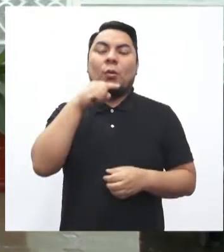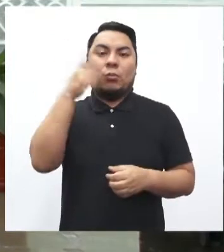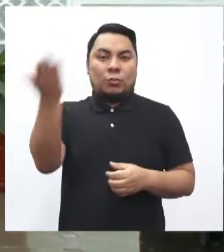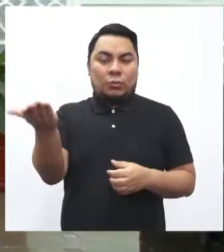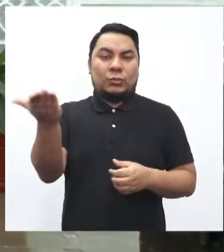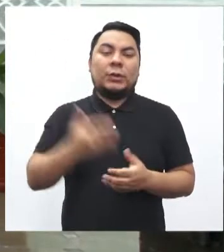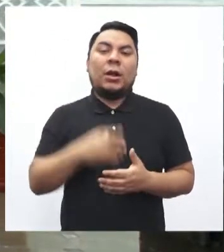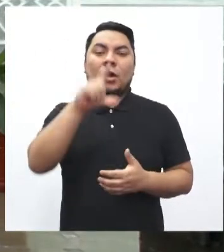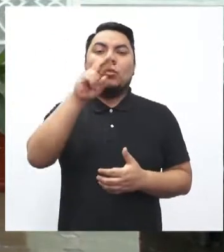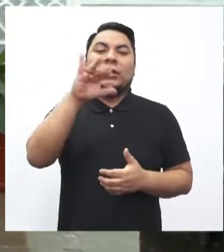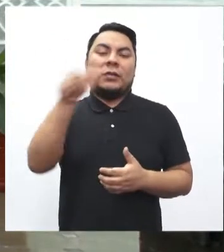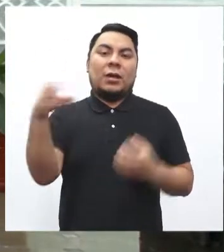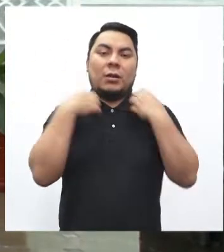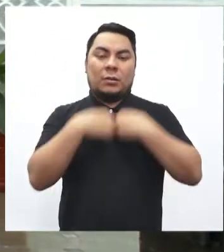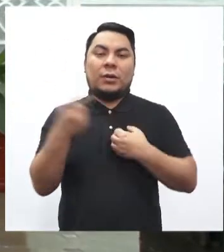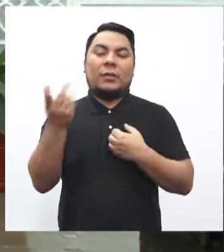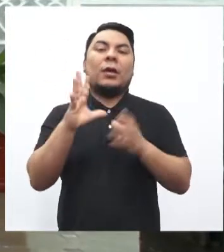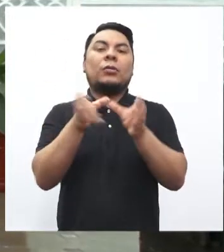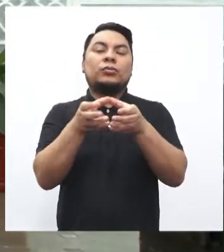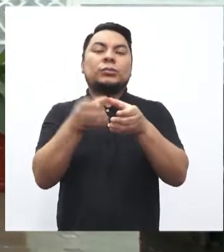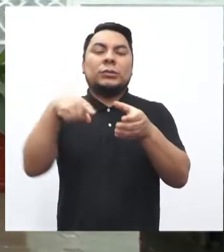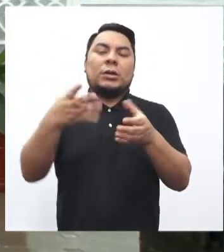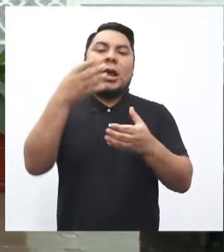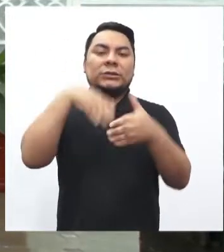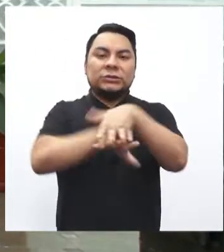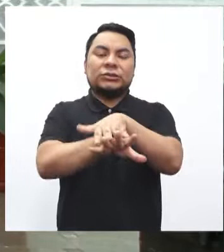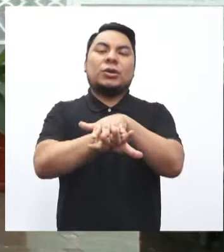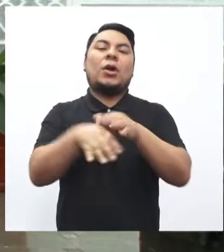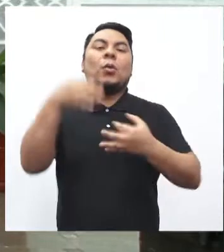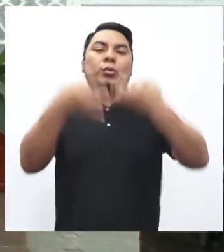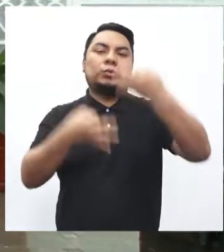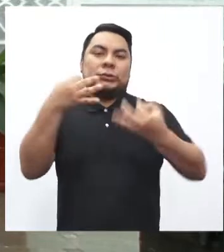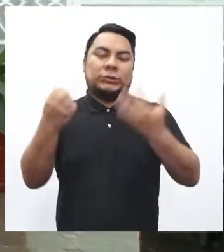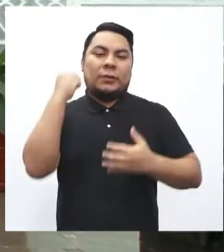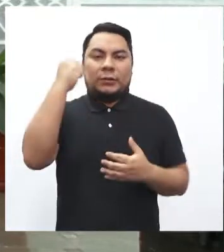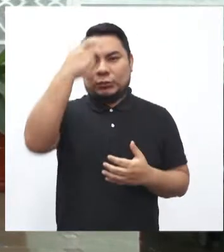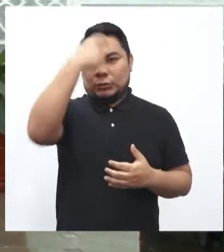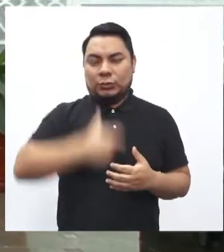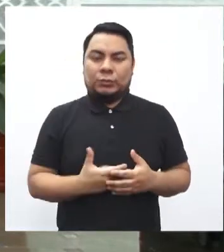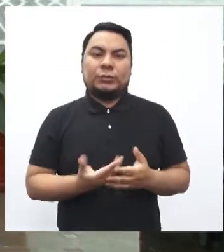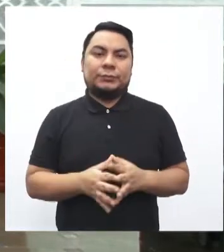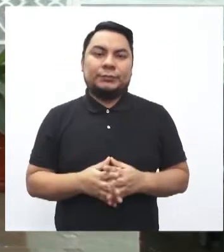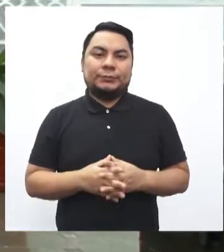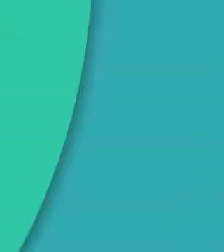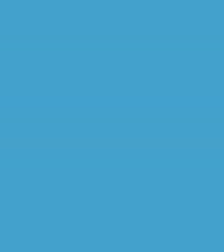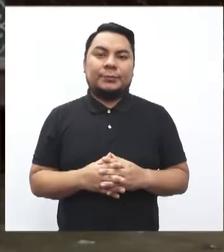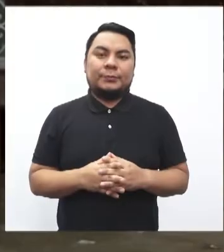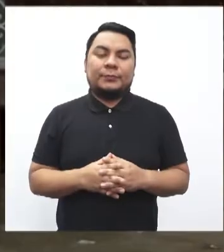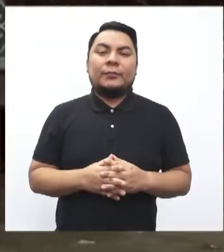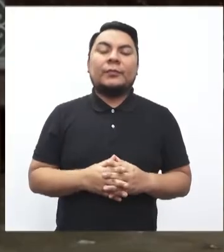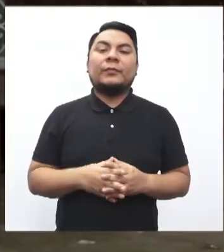Lorena Hurtado Ramírez, de la Autoridad Nacional de Transparencia y Acceso a la Información Pública del Ministerio de Justicia y Derechos Humanos.